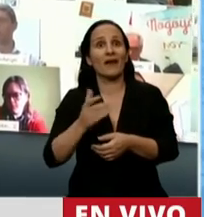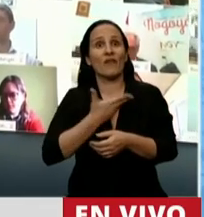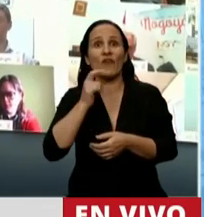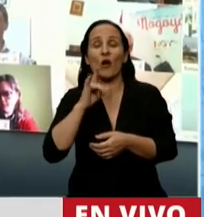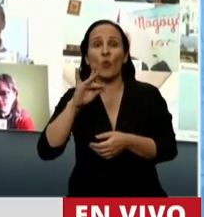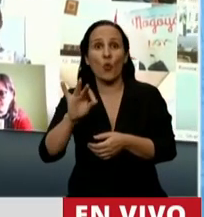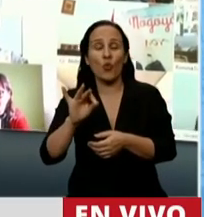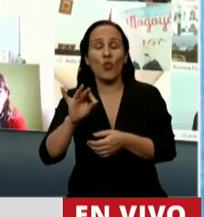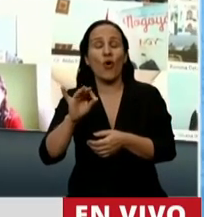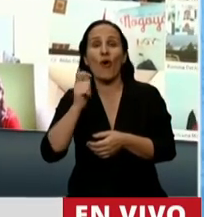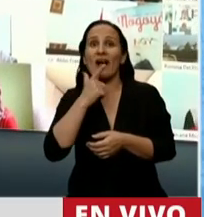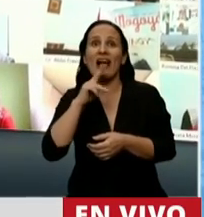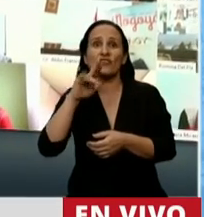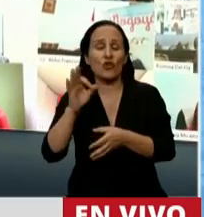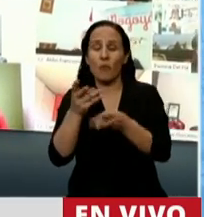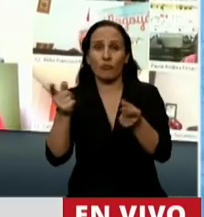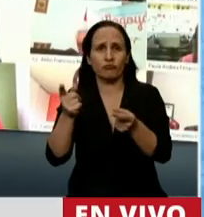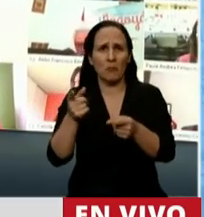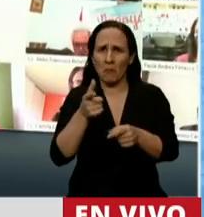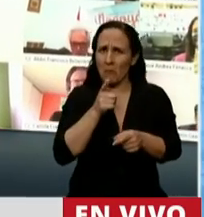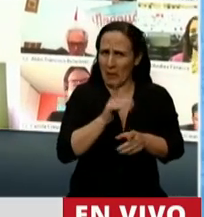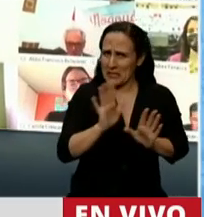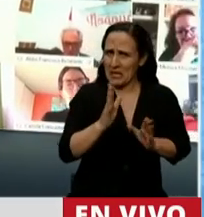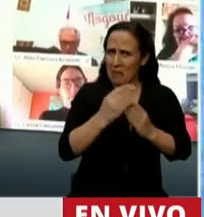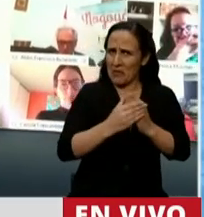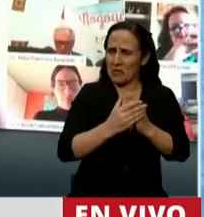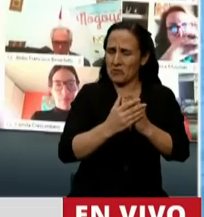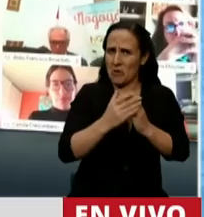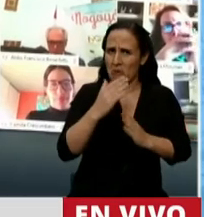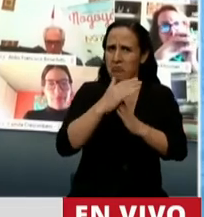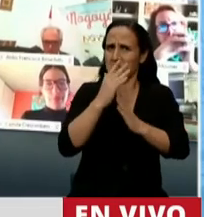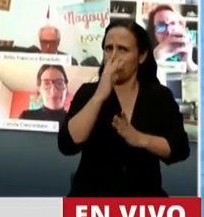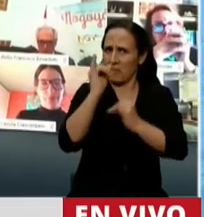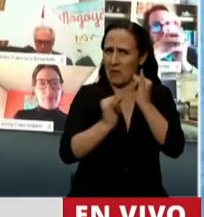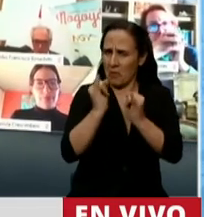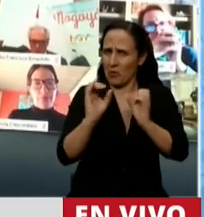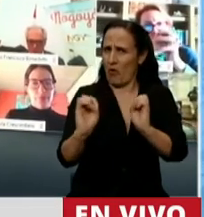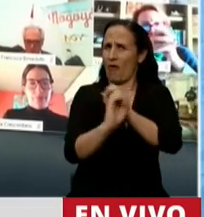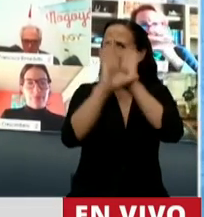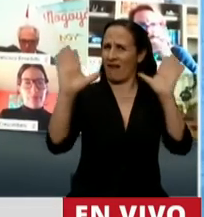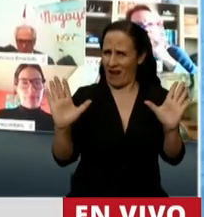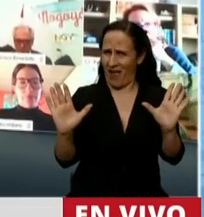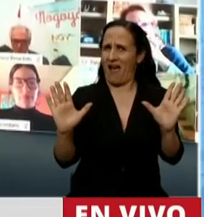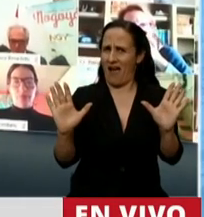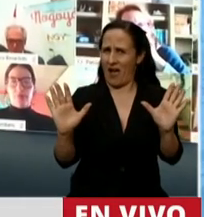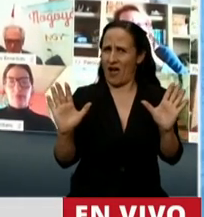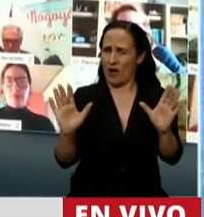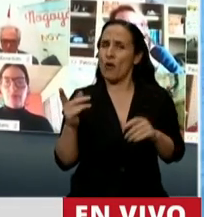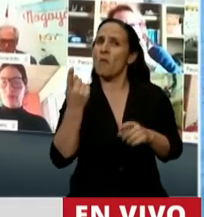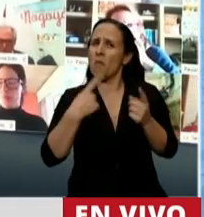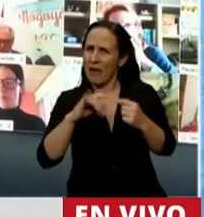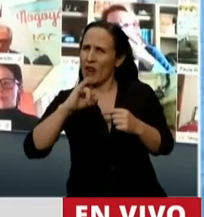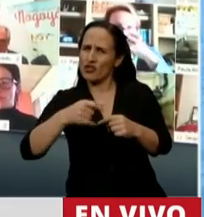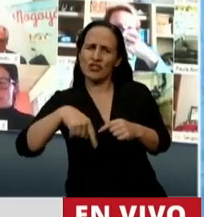que el jefe de gabinete ha sido más que claro. Pero sí nos desafío a las fuerzas de la oposición y a la fuerza